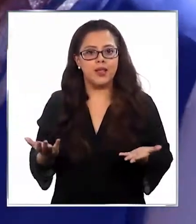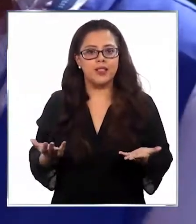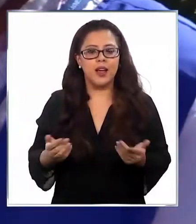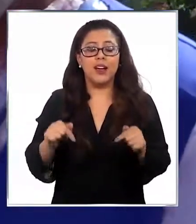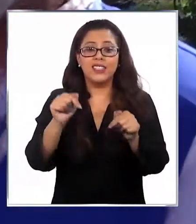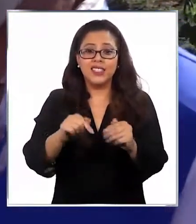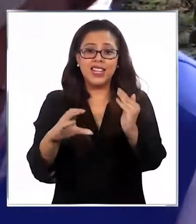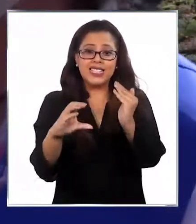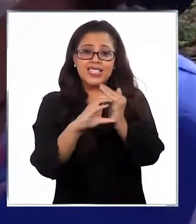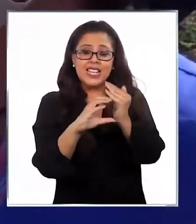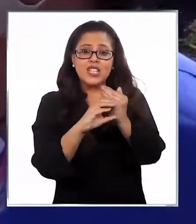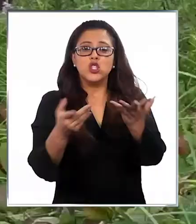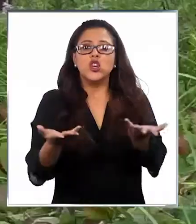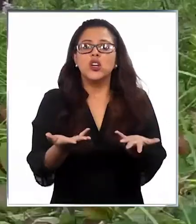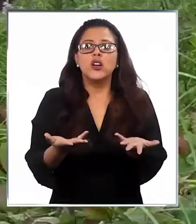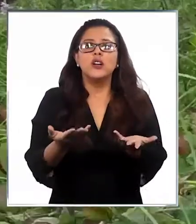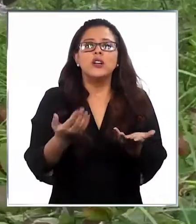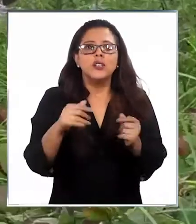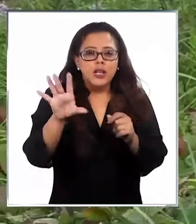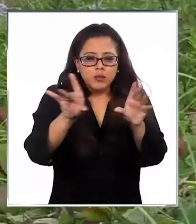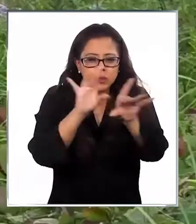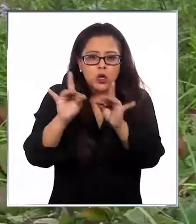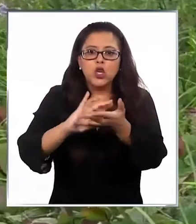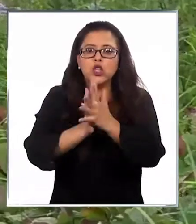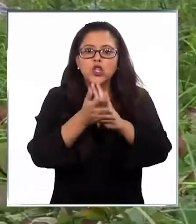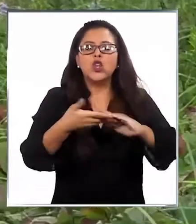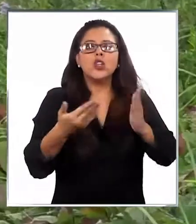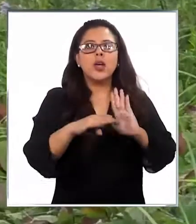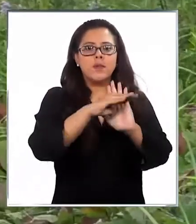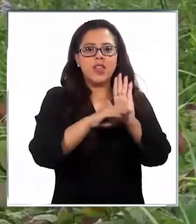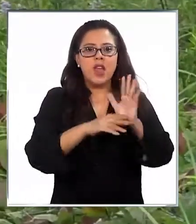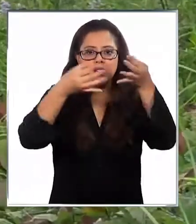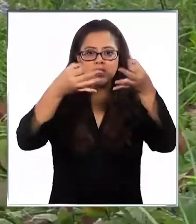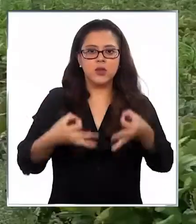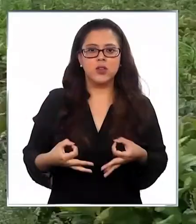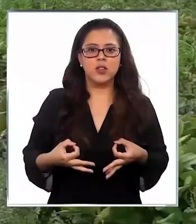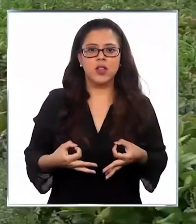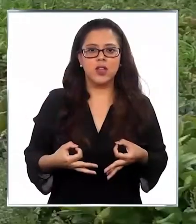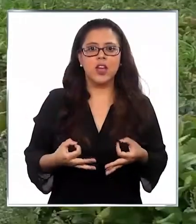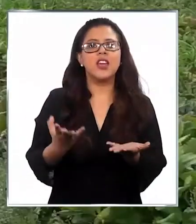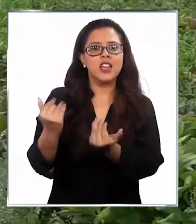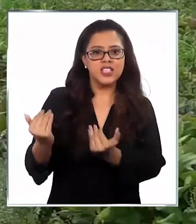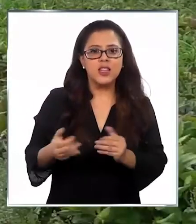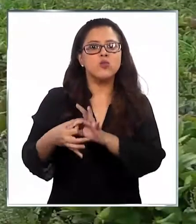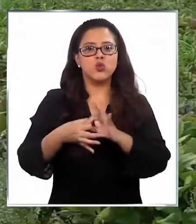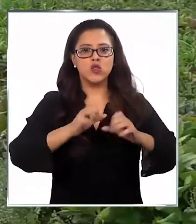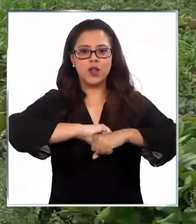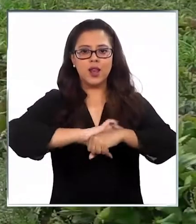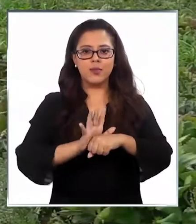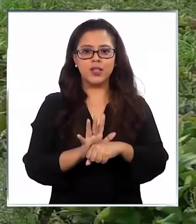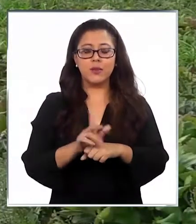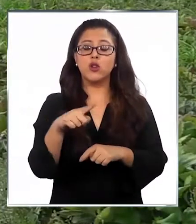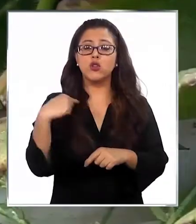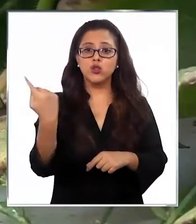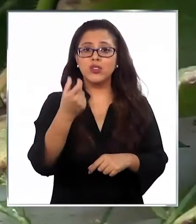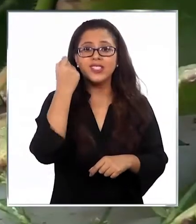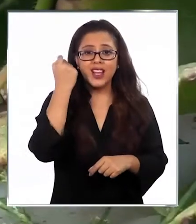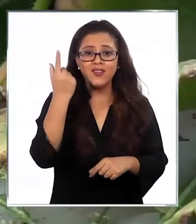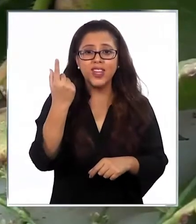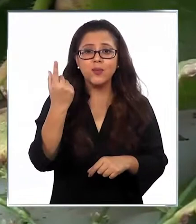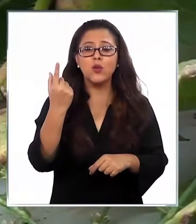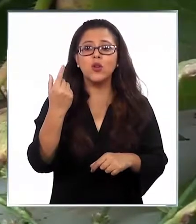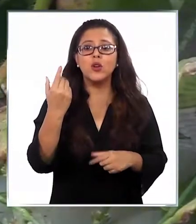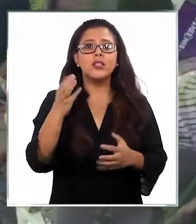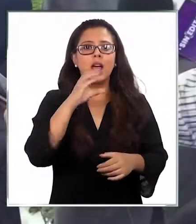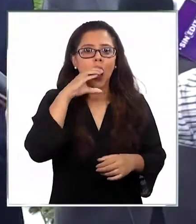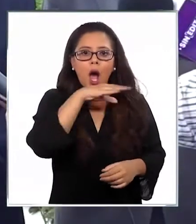Para efectuar este censo se tendrán en cuenta todas las medidas de seguridad que requiere la pandemia. Sabemos cómo